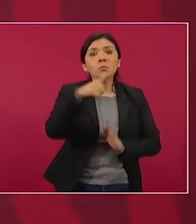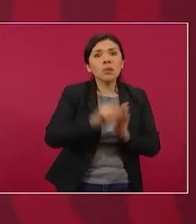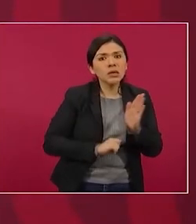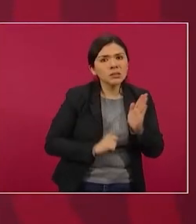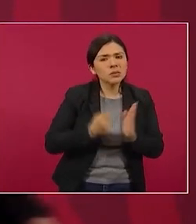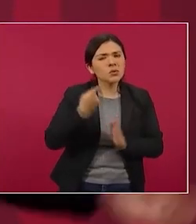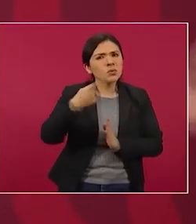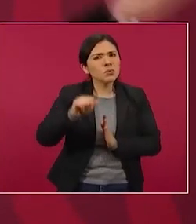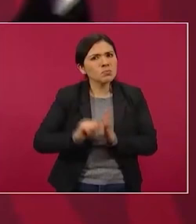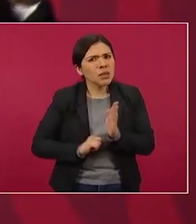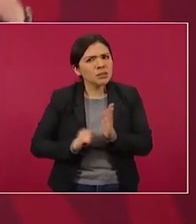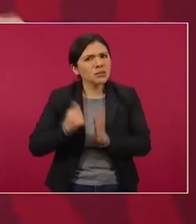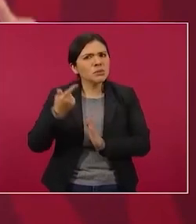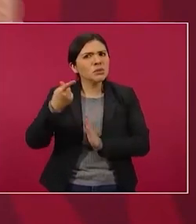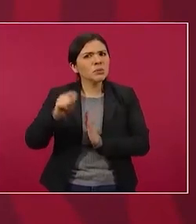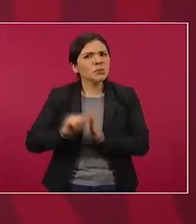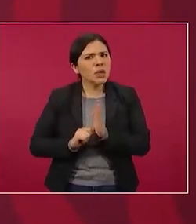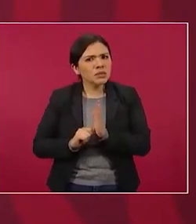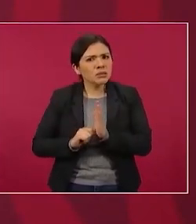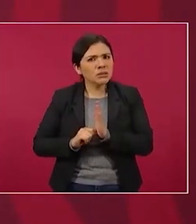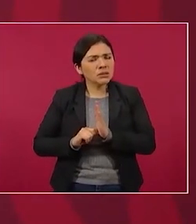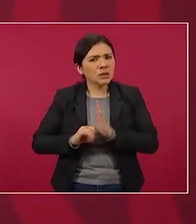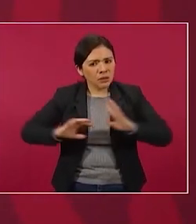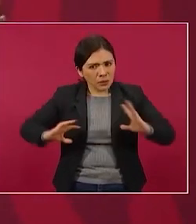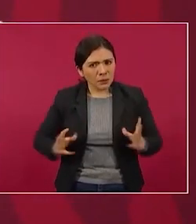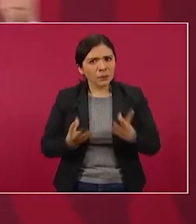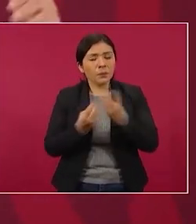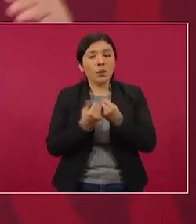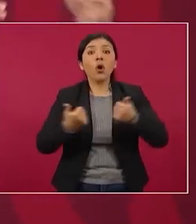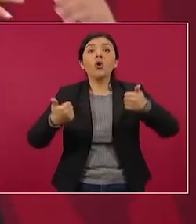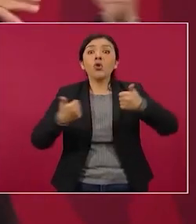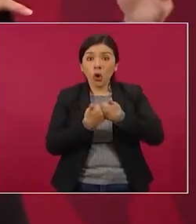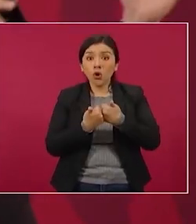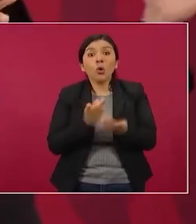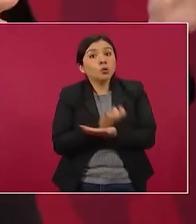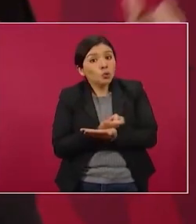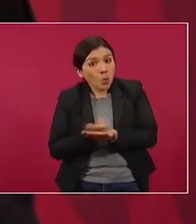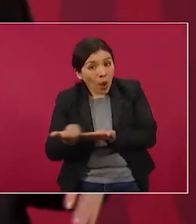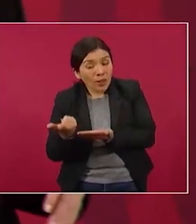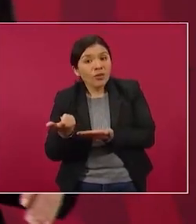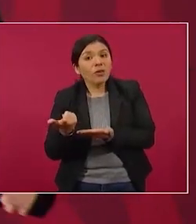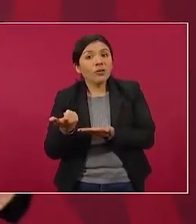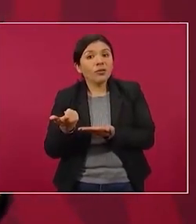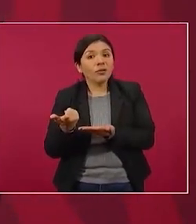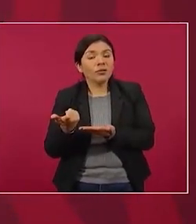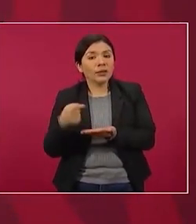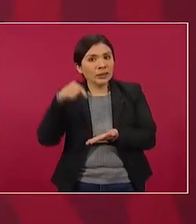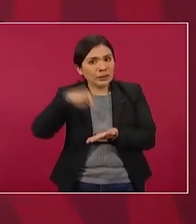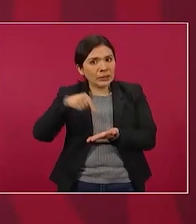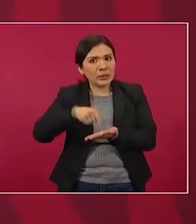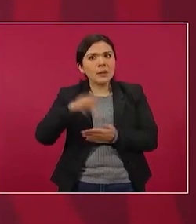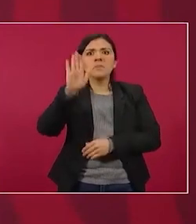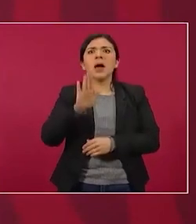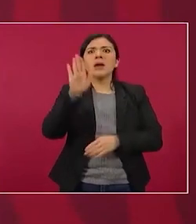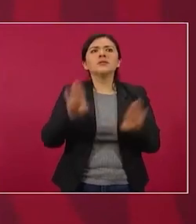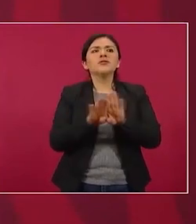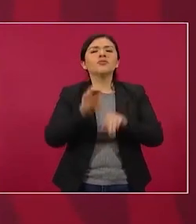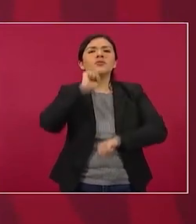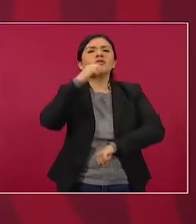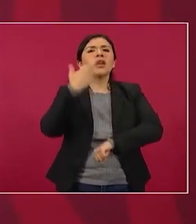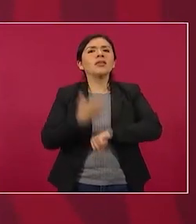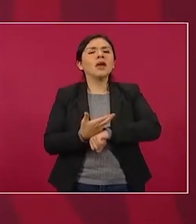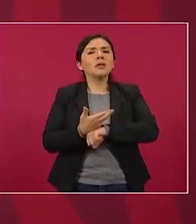En total, porque no eran a sólo su sueldo, que era el equivalente a lo que gana un secretario.